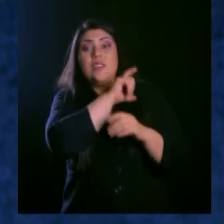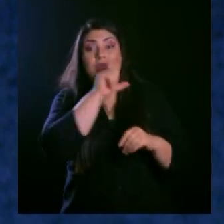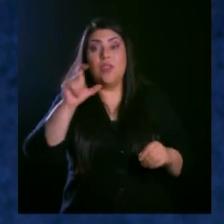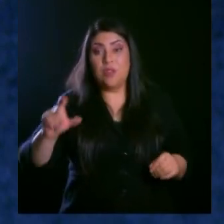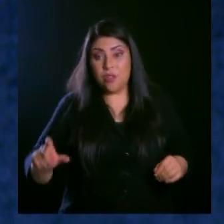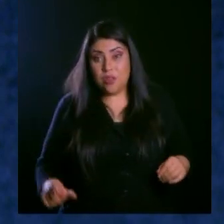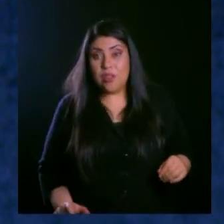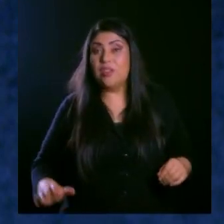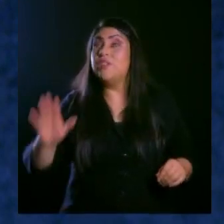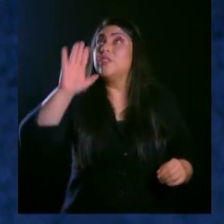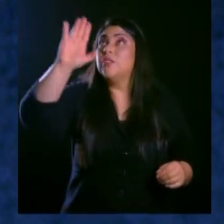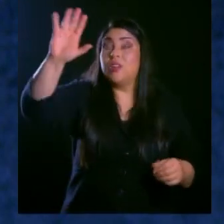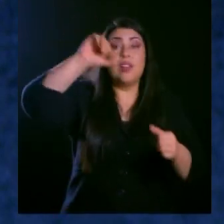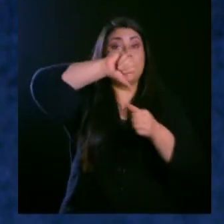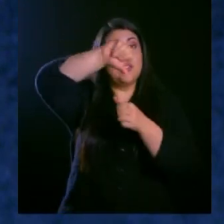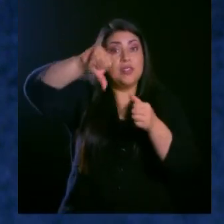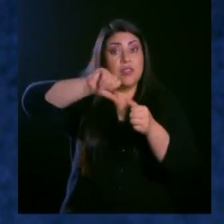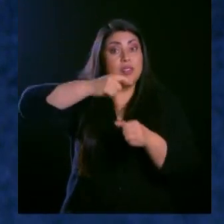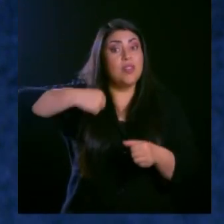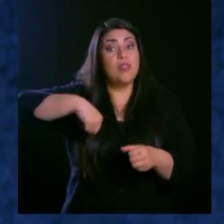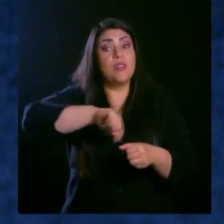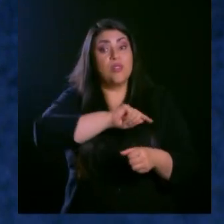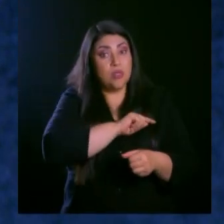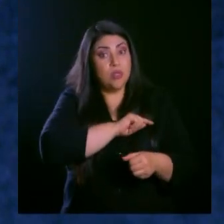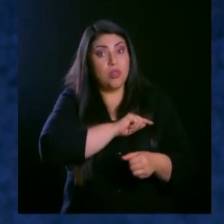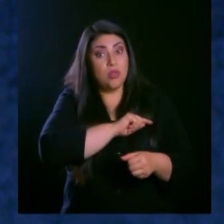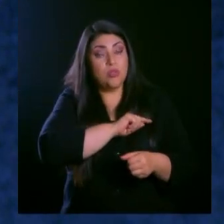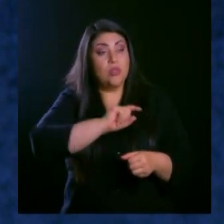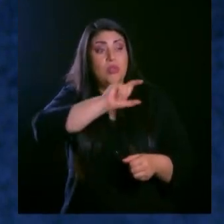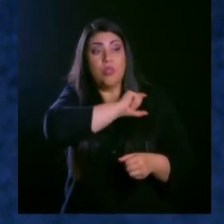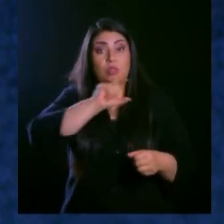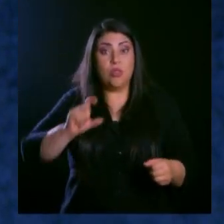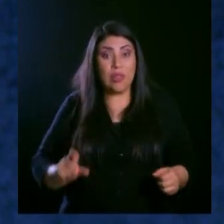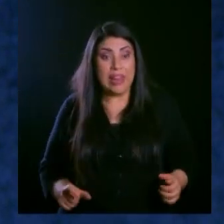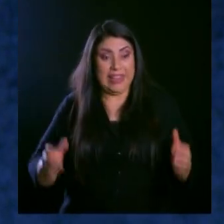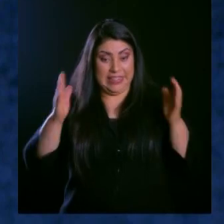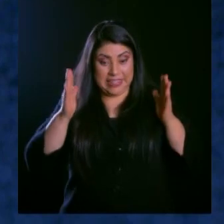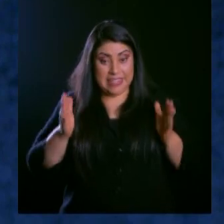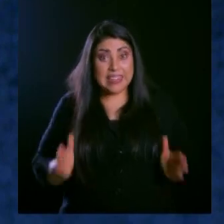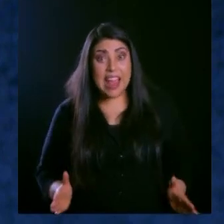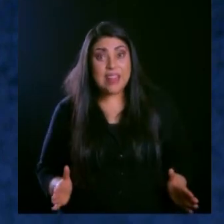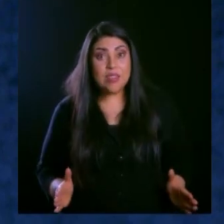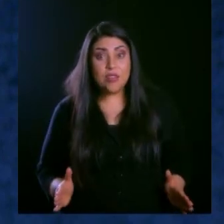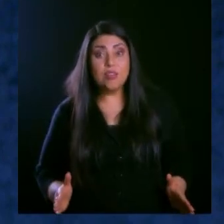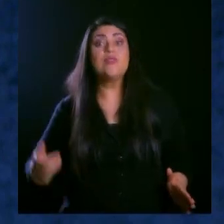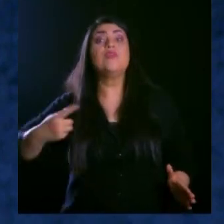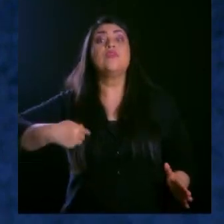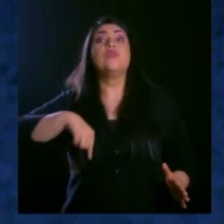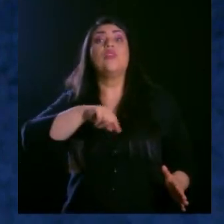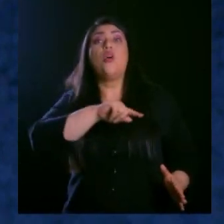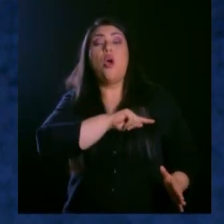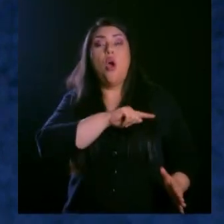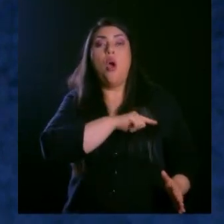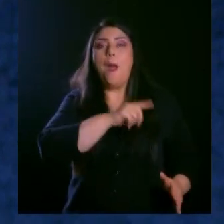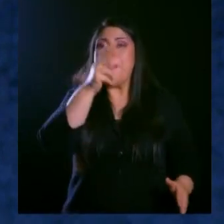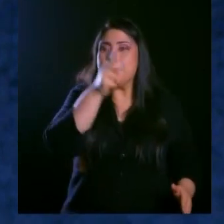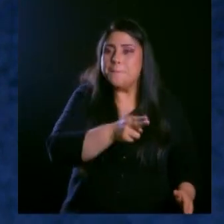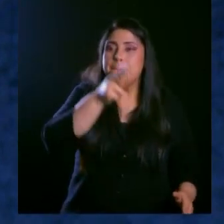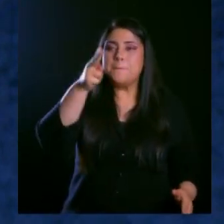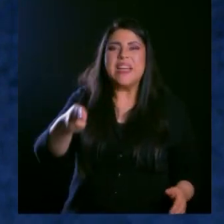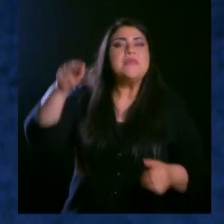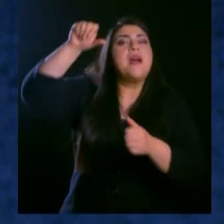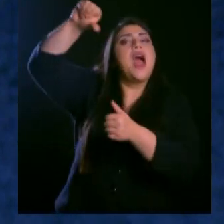Cristo el ungido, cristianos, el que, digamos, de alguna forma compartimos, somos coparticipantes de esa misma unción,